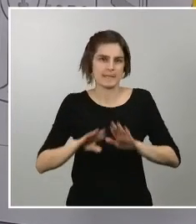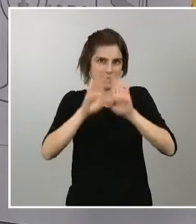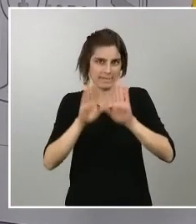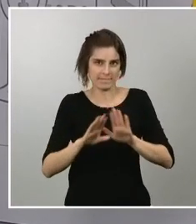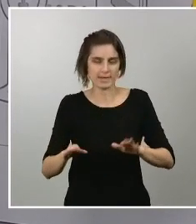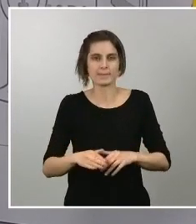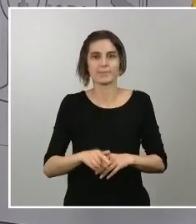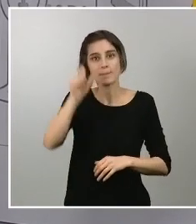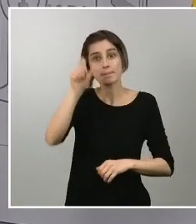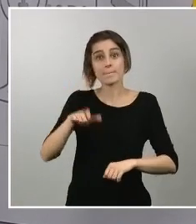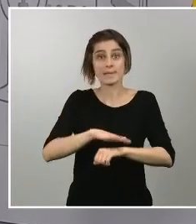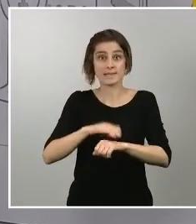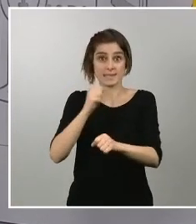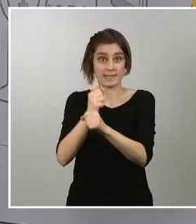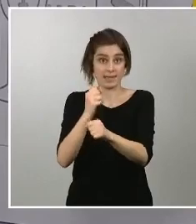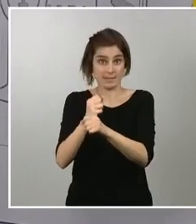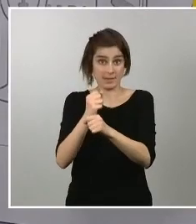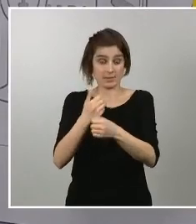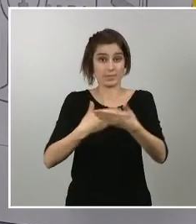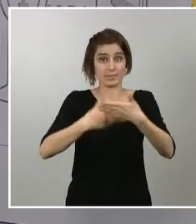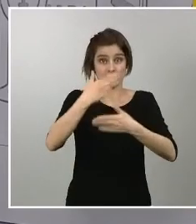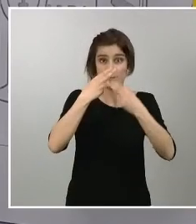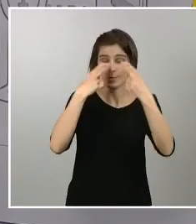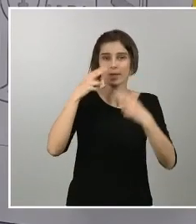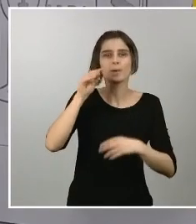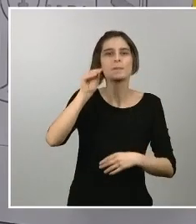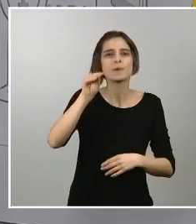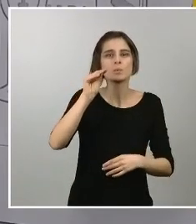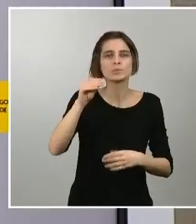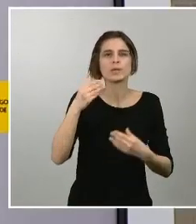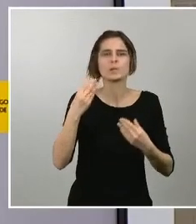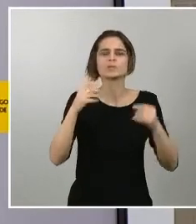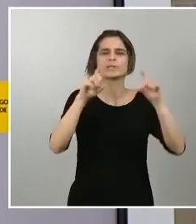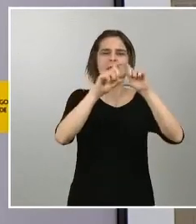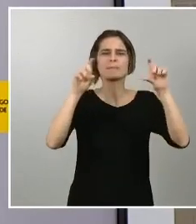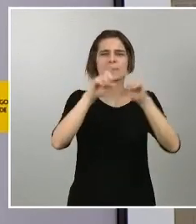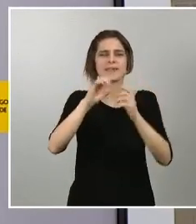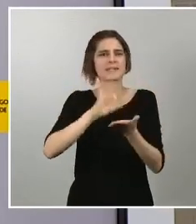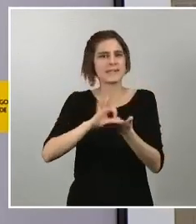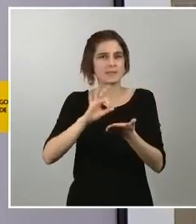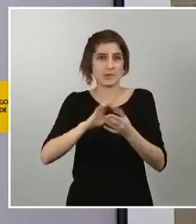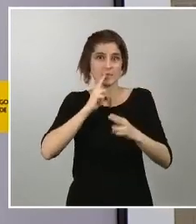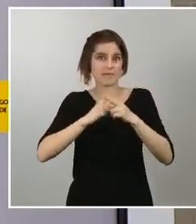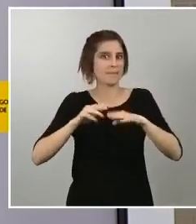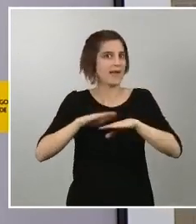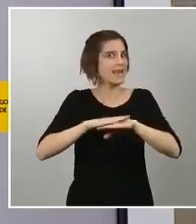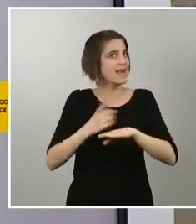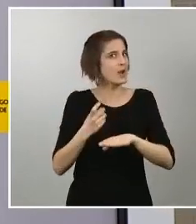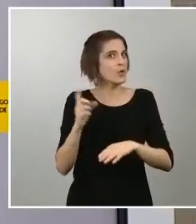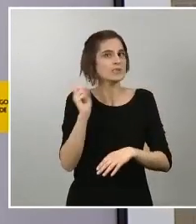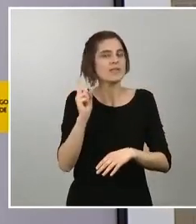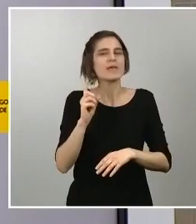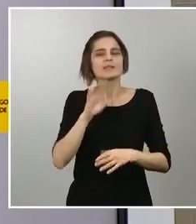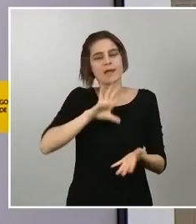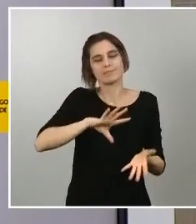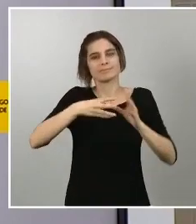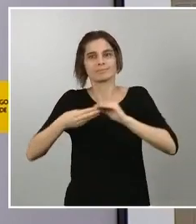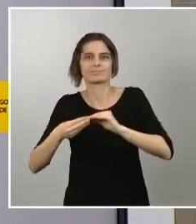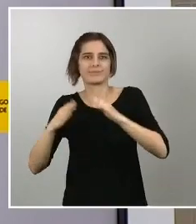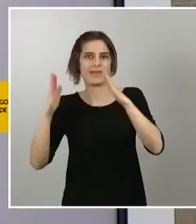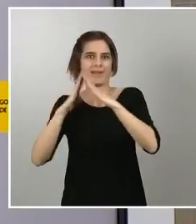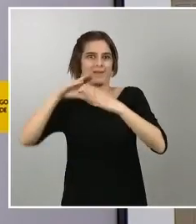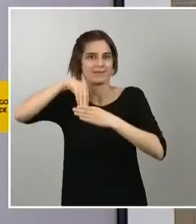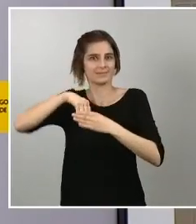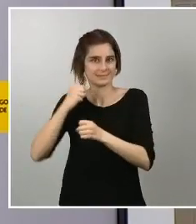muchas empresas de servicios no esenciales están desarrollando su actividad bajo la modalidad de teletrabajo las empresas que estén